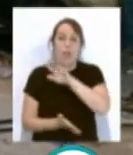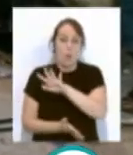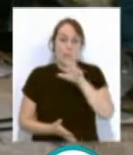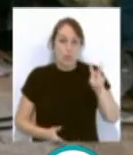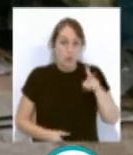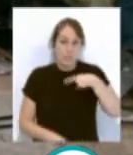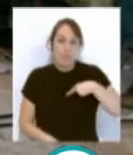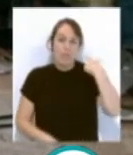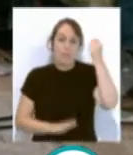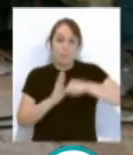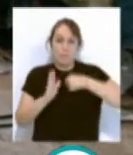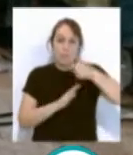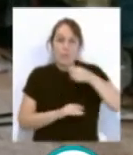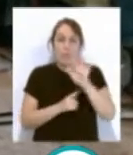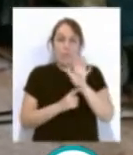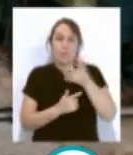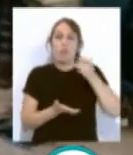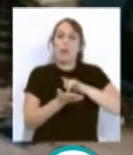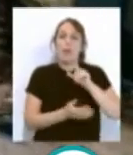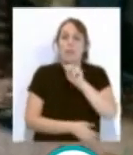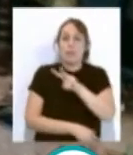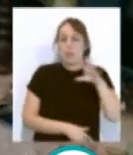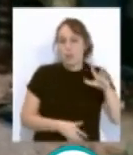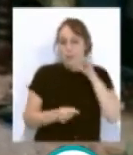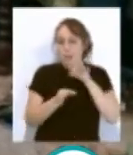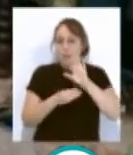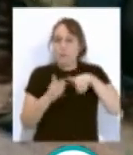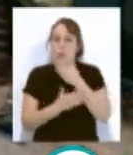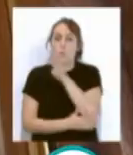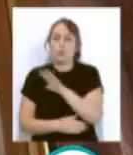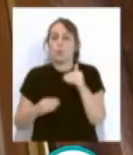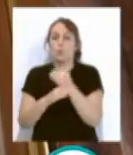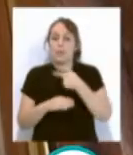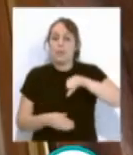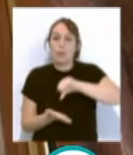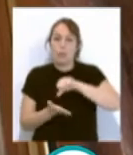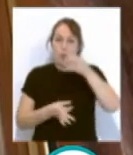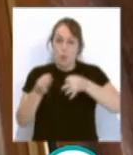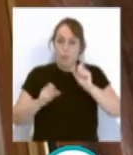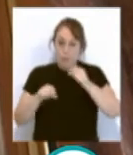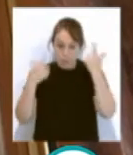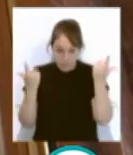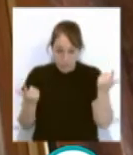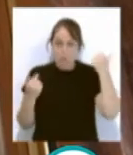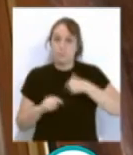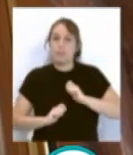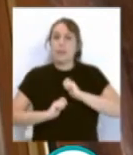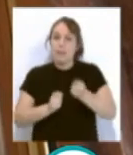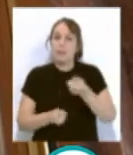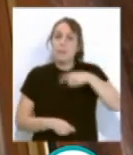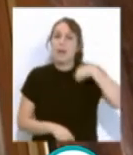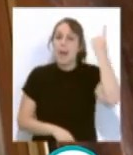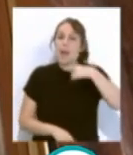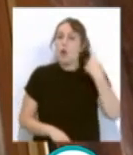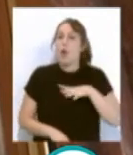celebrado del 25 de septiembre al 5 al 4 de octubre en la ciudad. El jurado oficial de la muestra ha otorgado también la